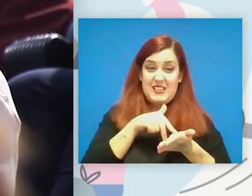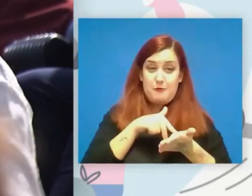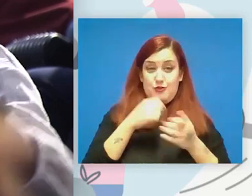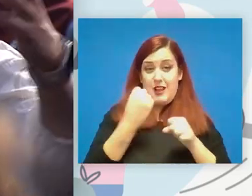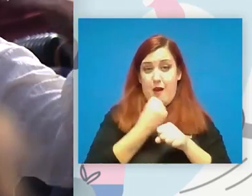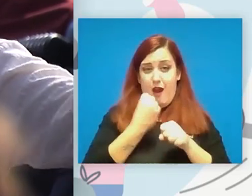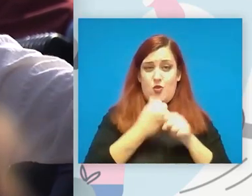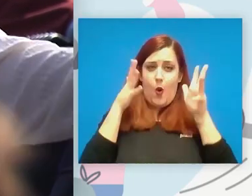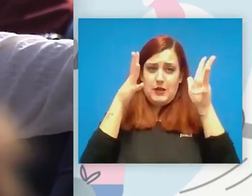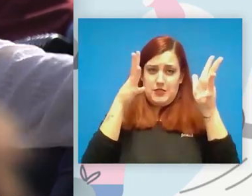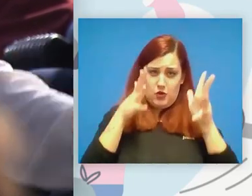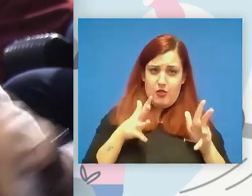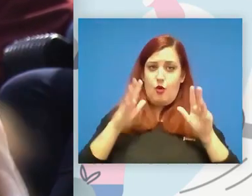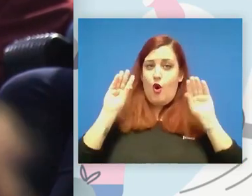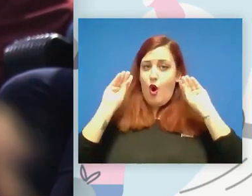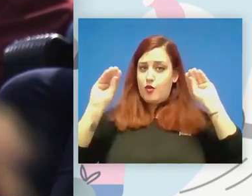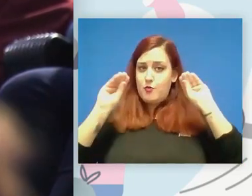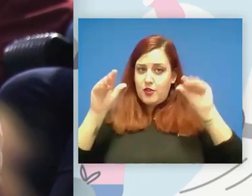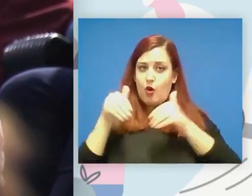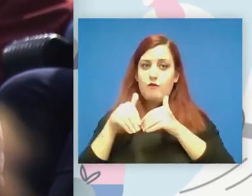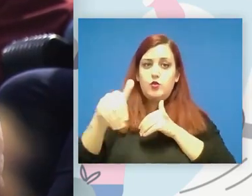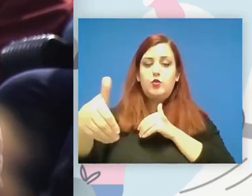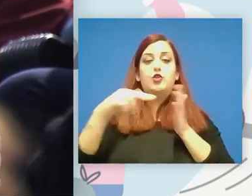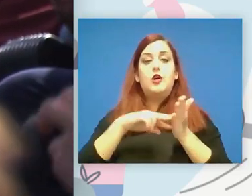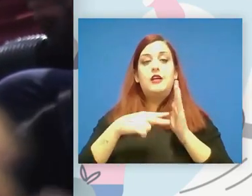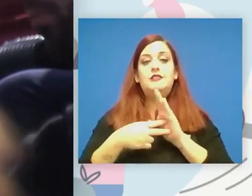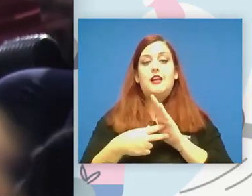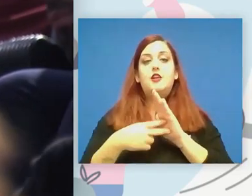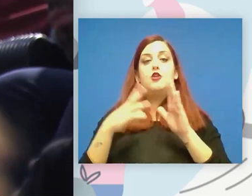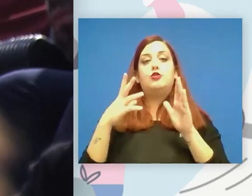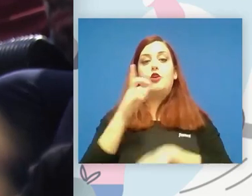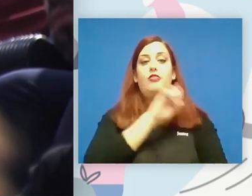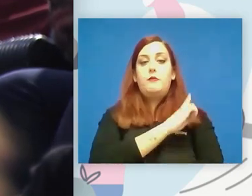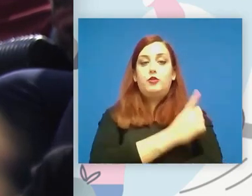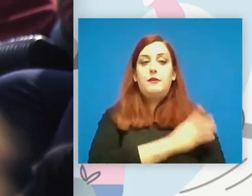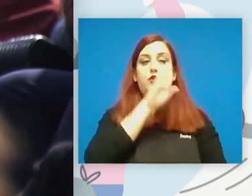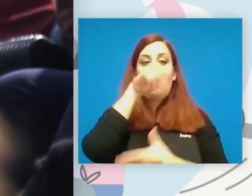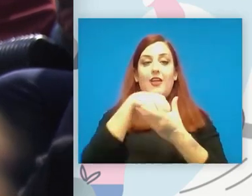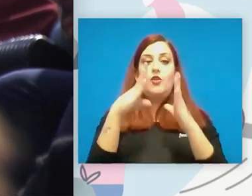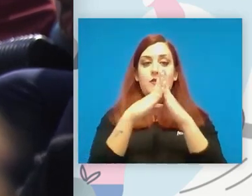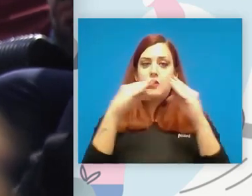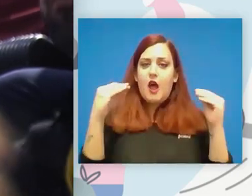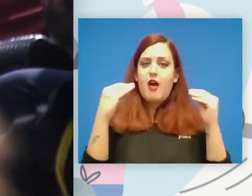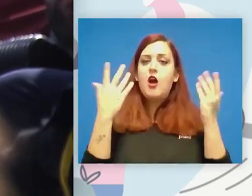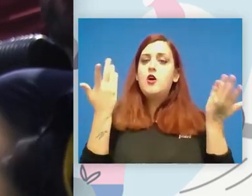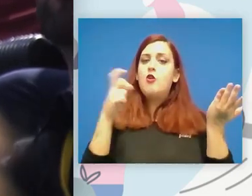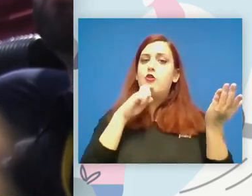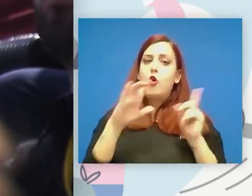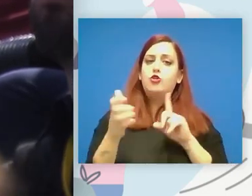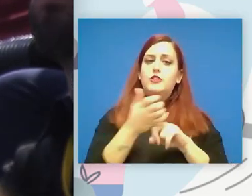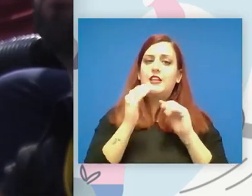formando futuros técnicos deportivos en las universidades cómo conseguir esa sostenibilidad esa